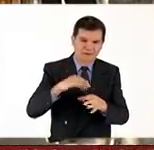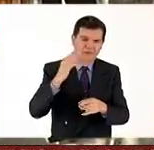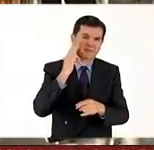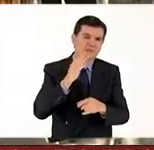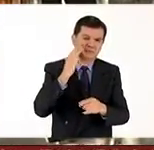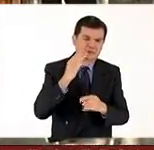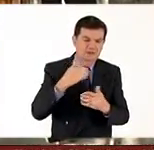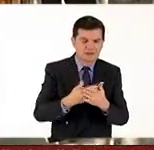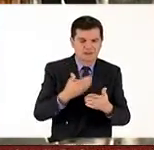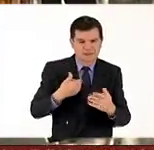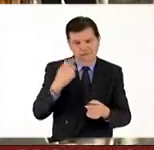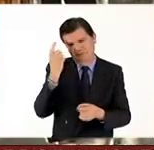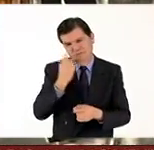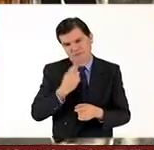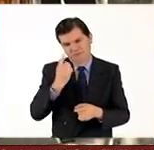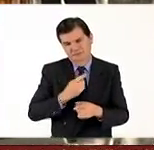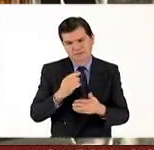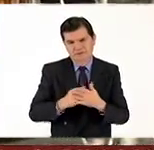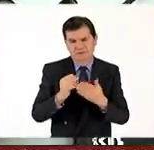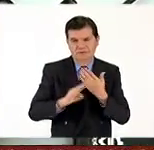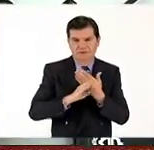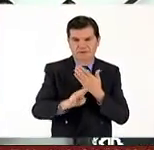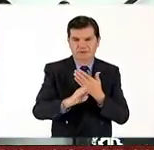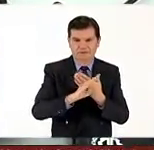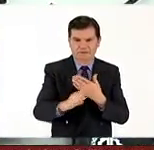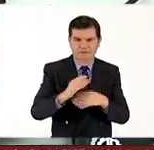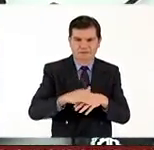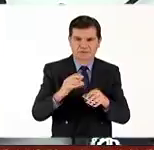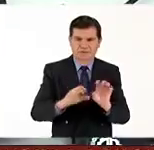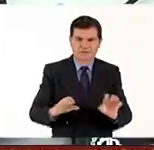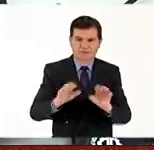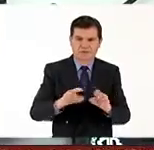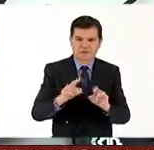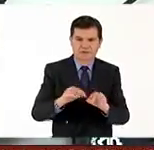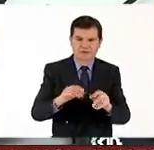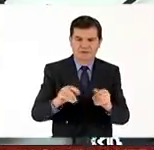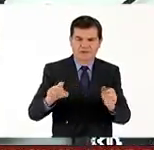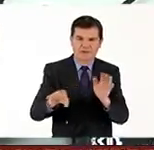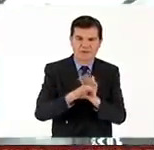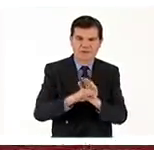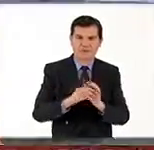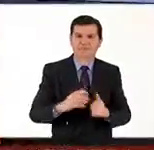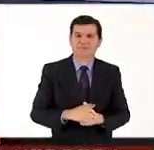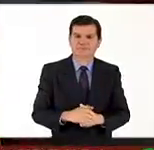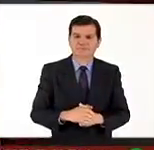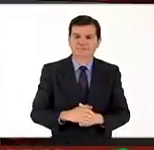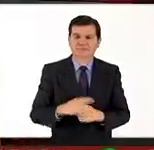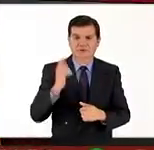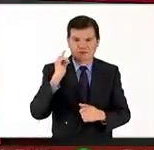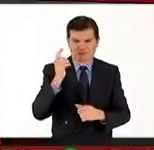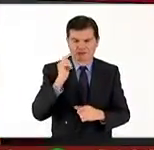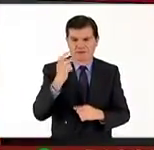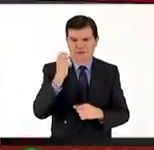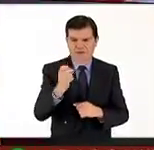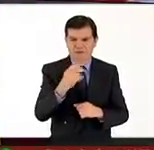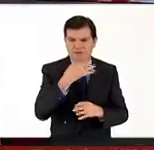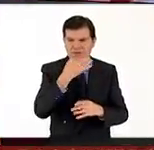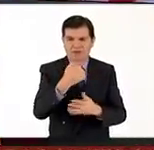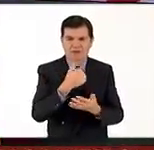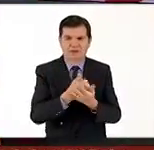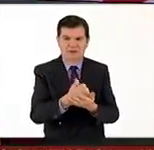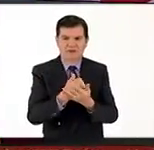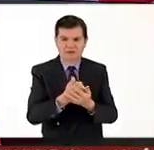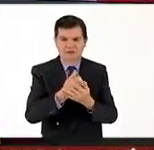antes de irse a dormir y evitar tener aparatos electrónicos dentro de la habitación. Espero que estos tips les sean de